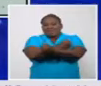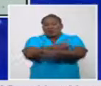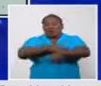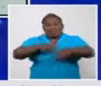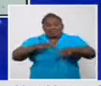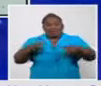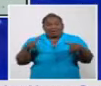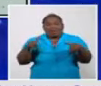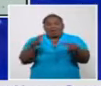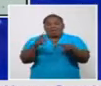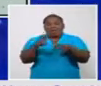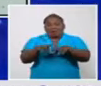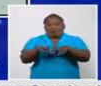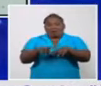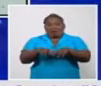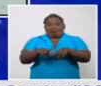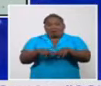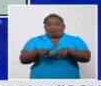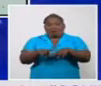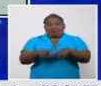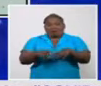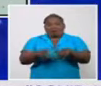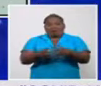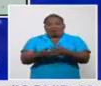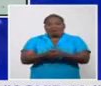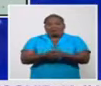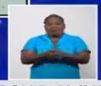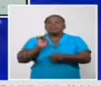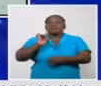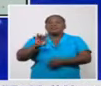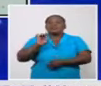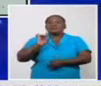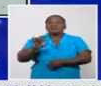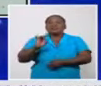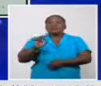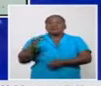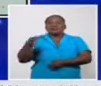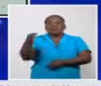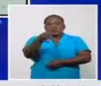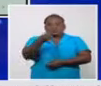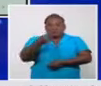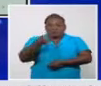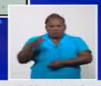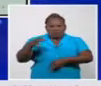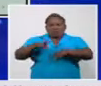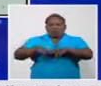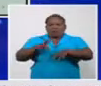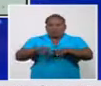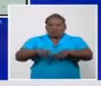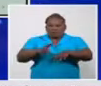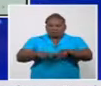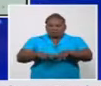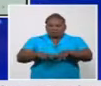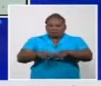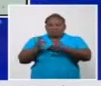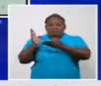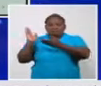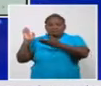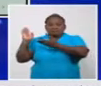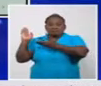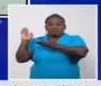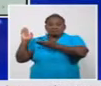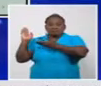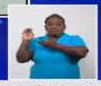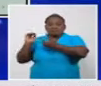la transmisión que existe en la Habana. ¿En los 15 municipios, doctor? En los 15 municipios más claraba Gisela, ¿no?